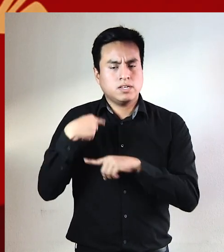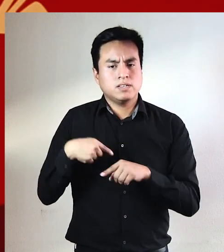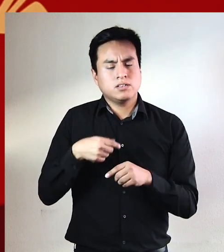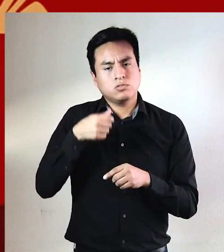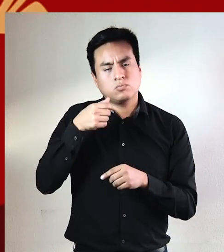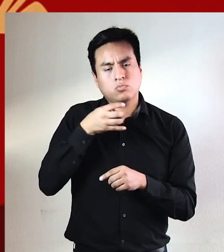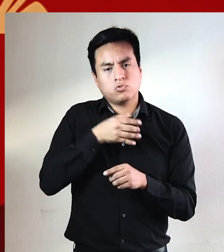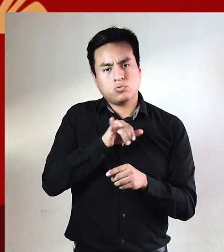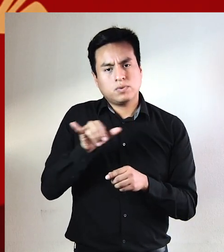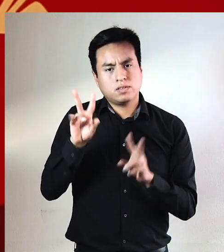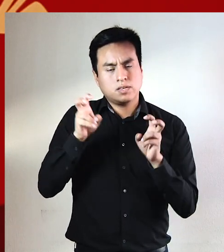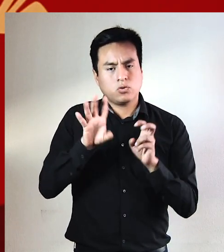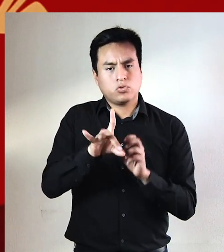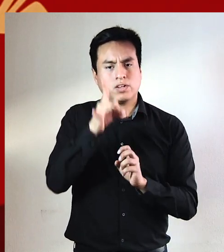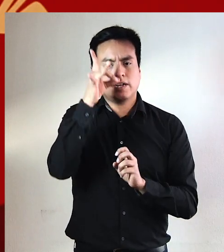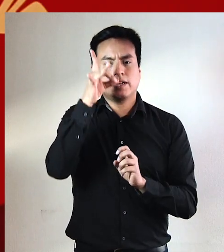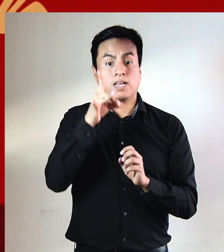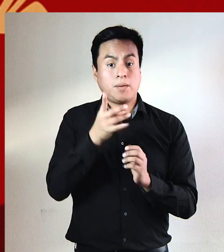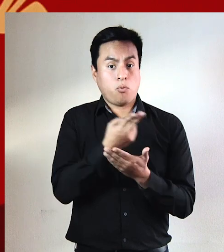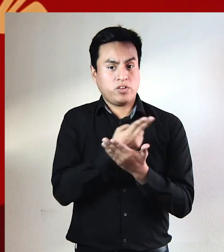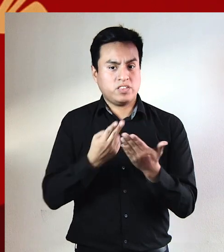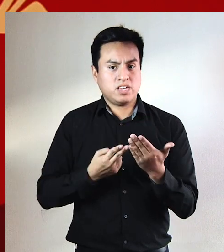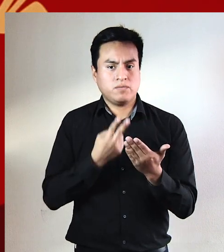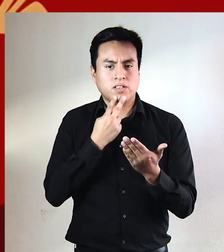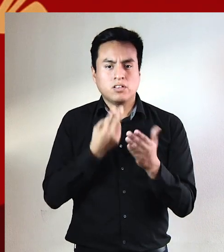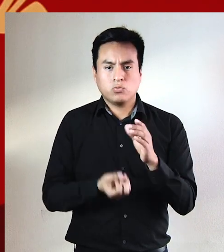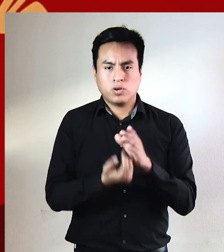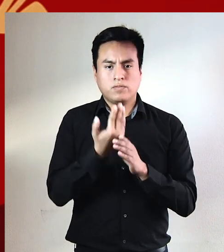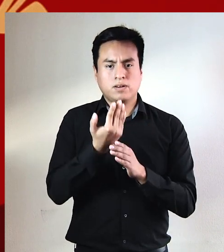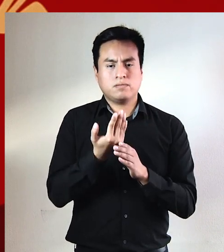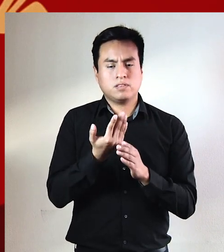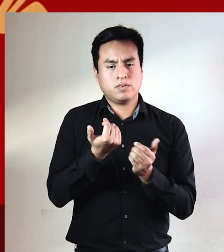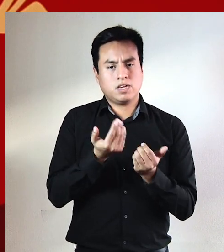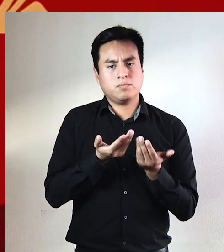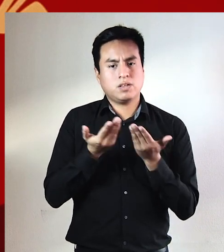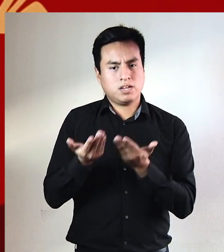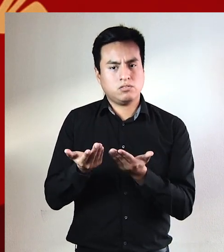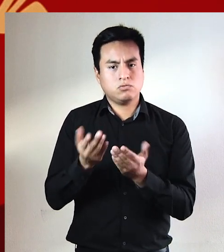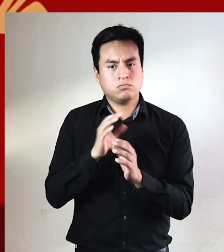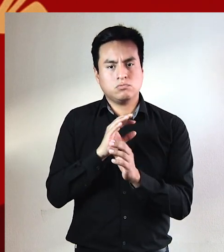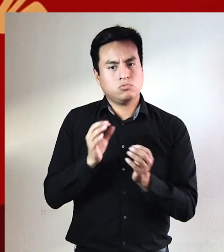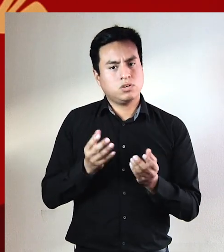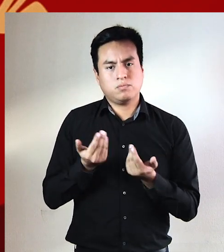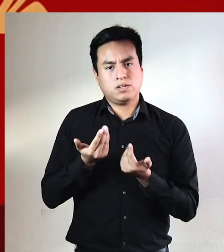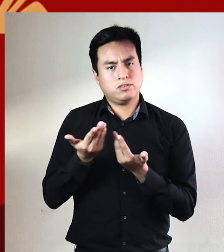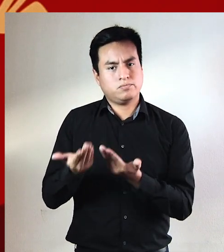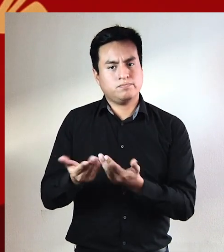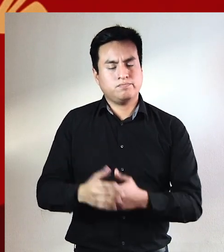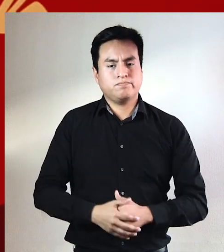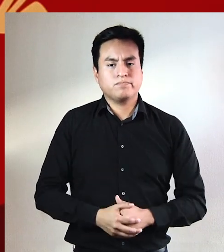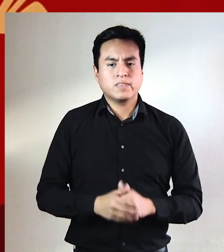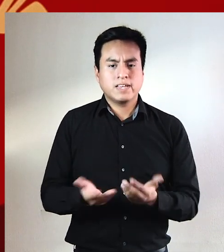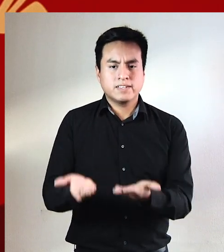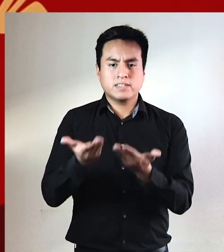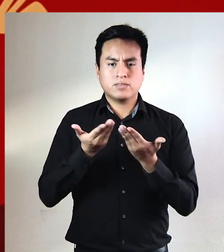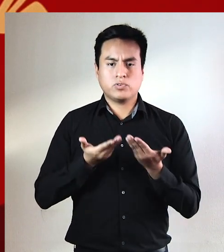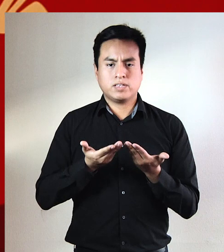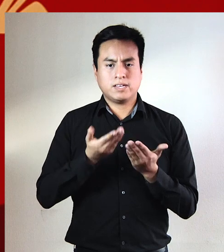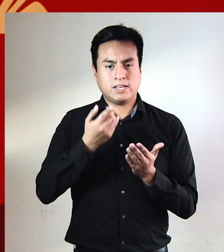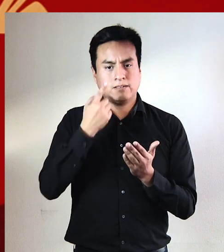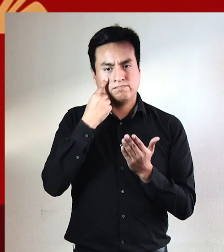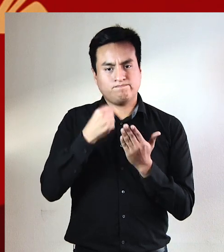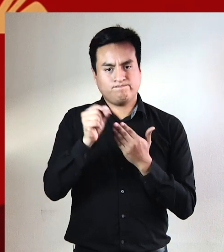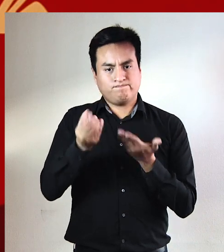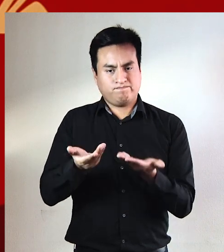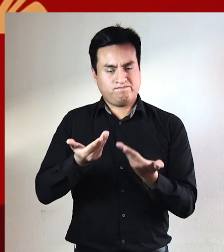sanción póstuma de encontrar en la poesía la vida nueva que debía esperarlos y que no los esperaba. Recibo entonces